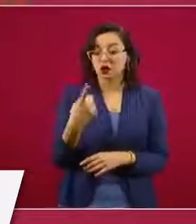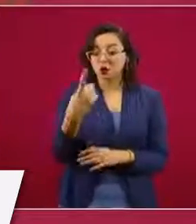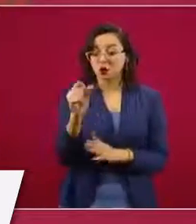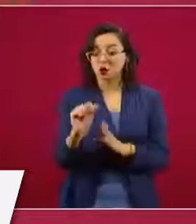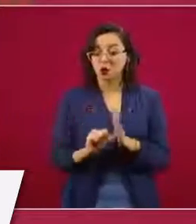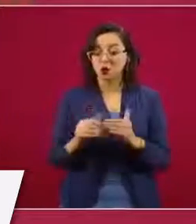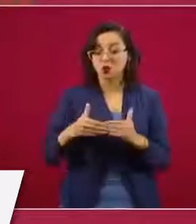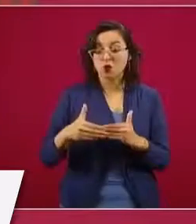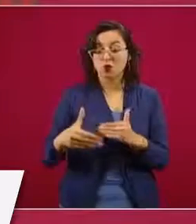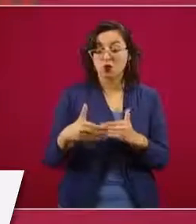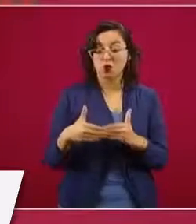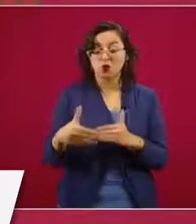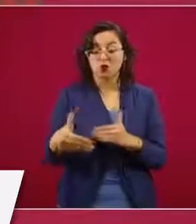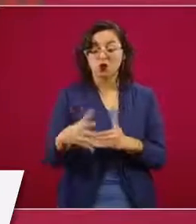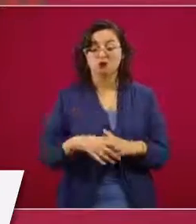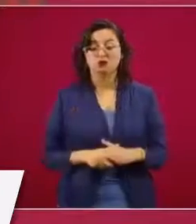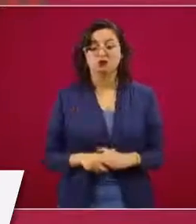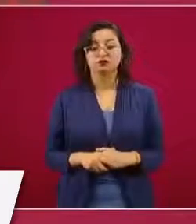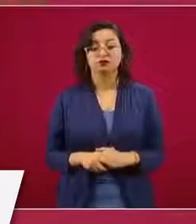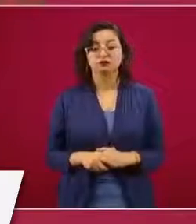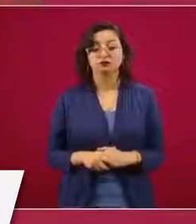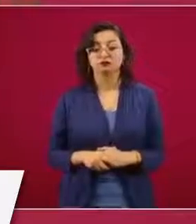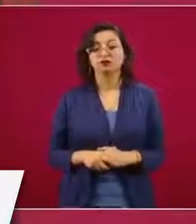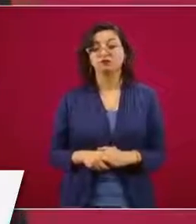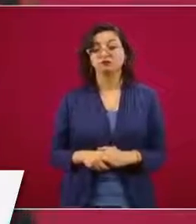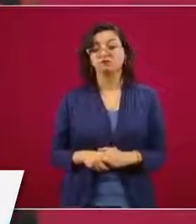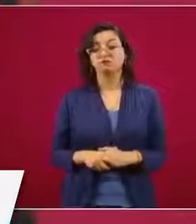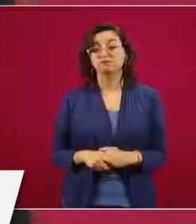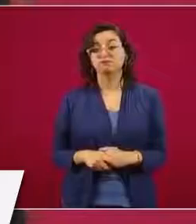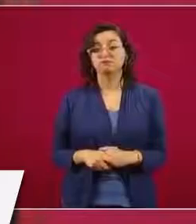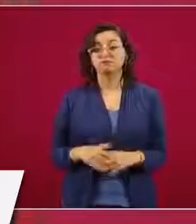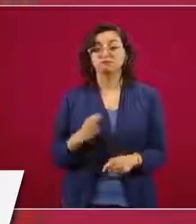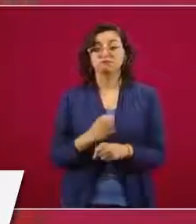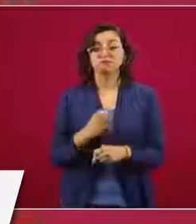en esta primera fase.